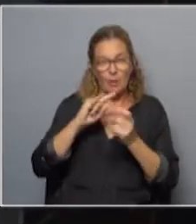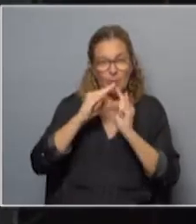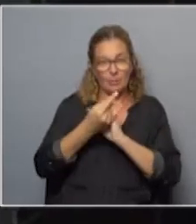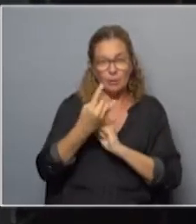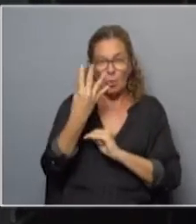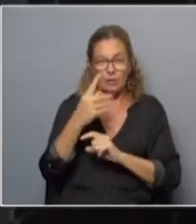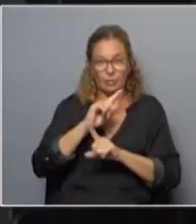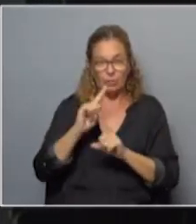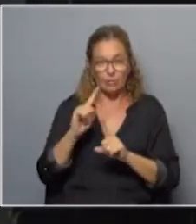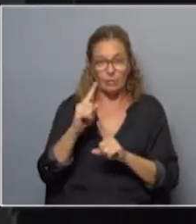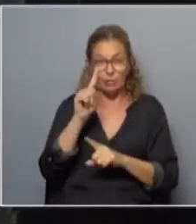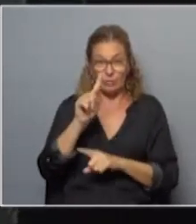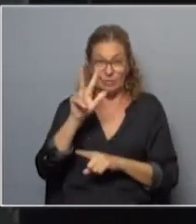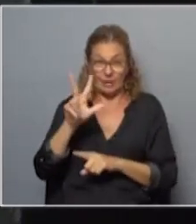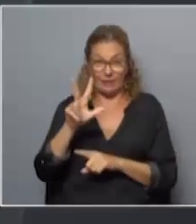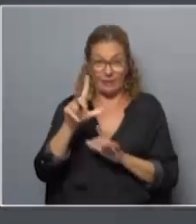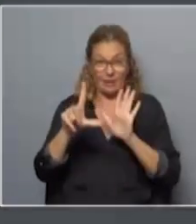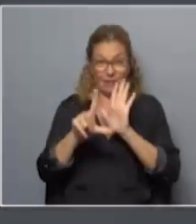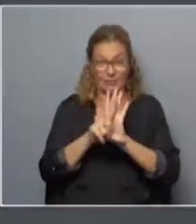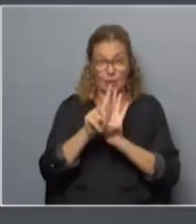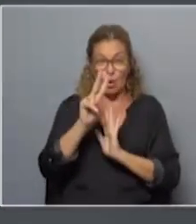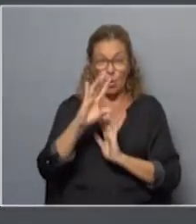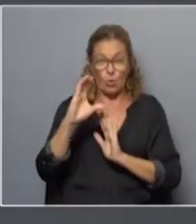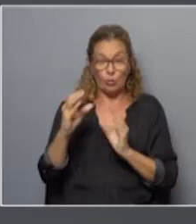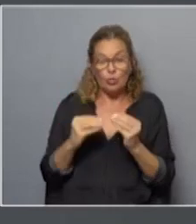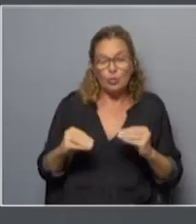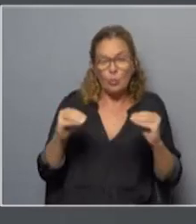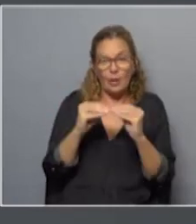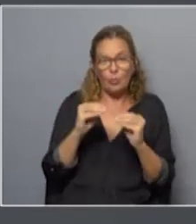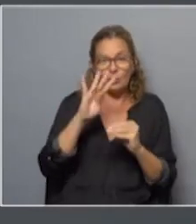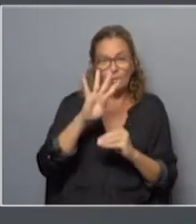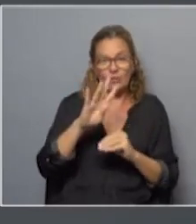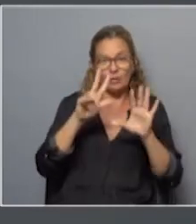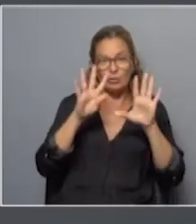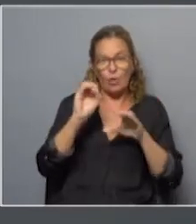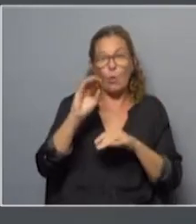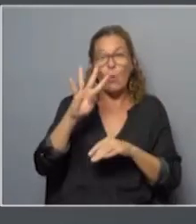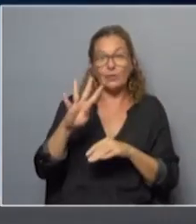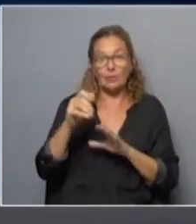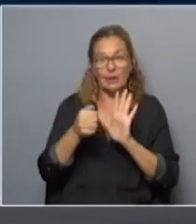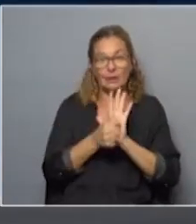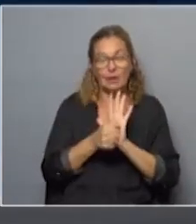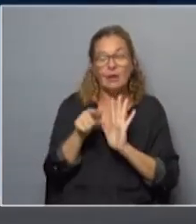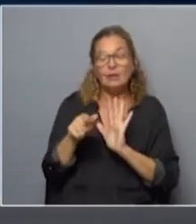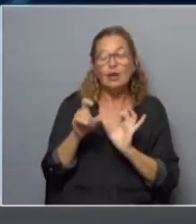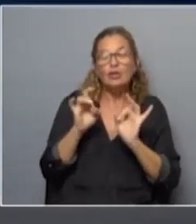los 13 proyectos deluxe sumados, daban 404 artículos, y este